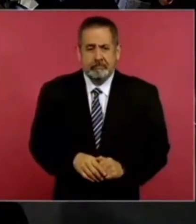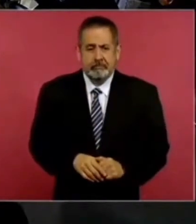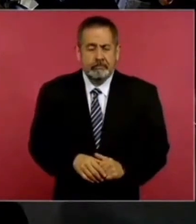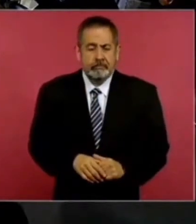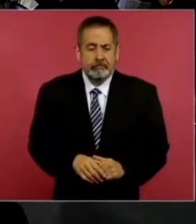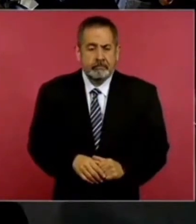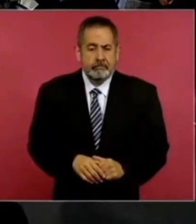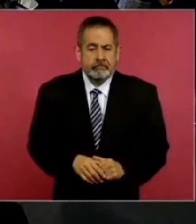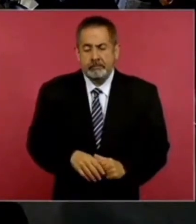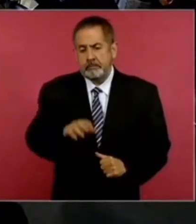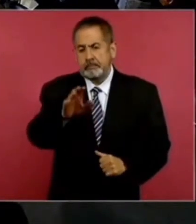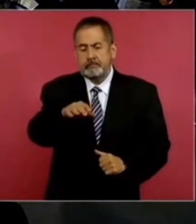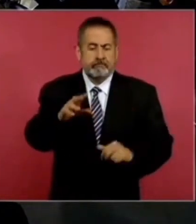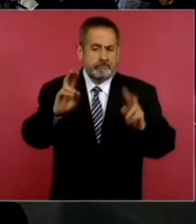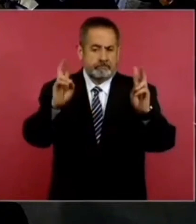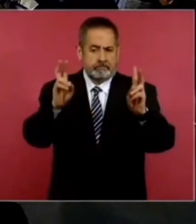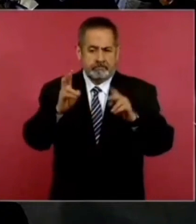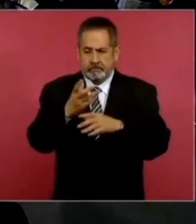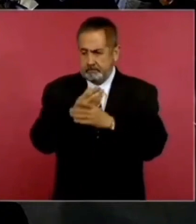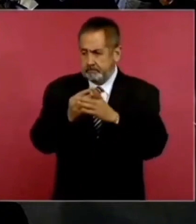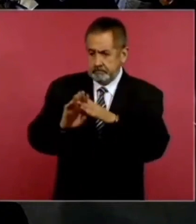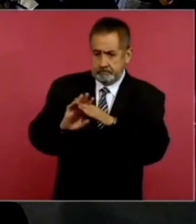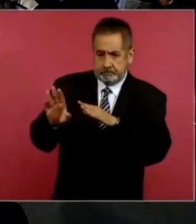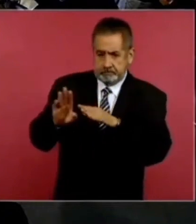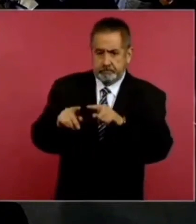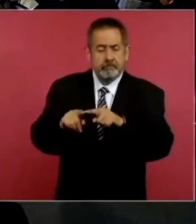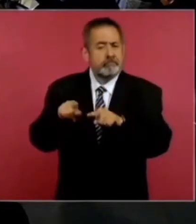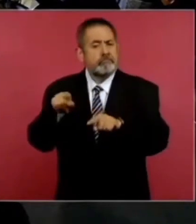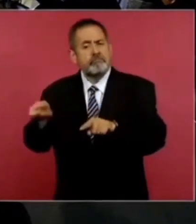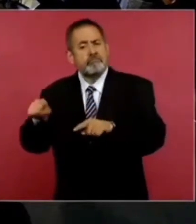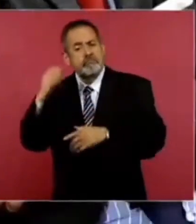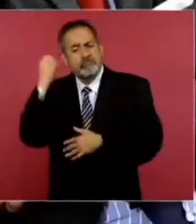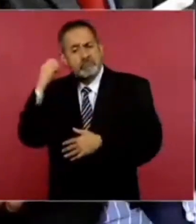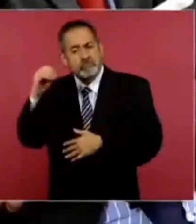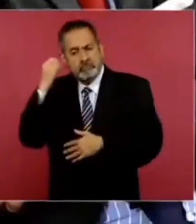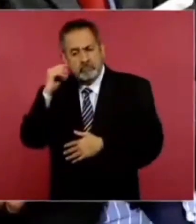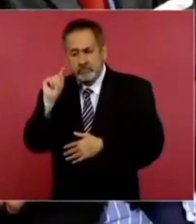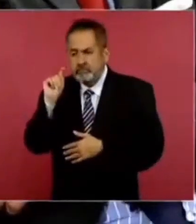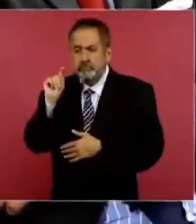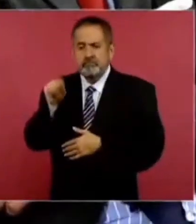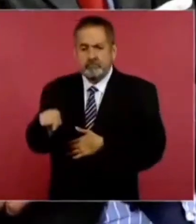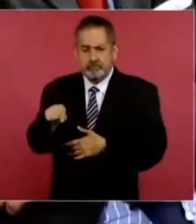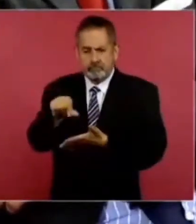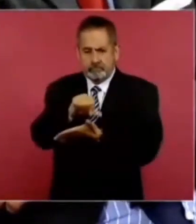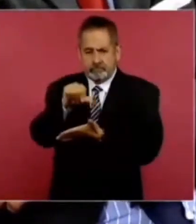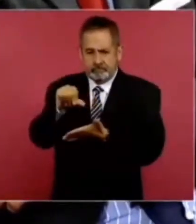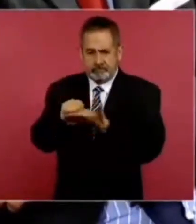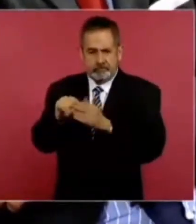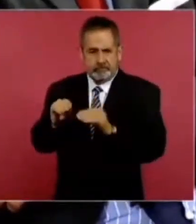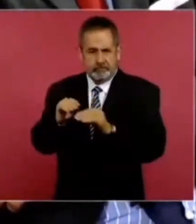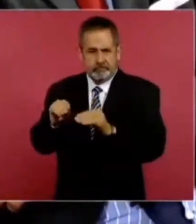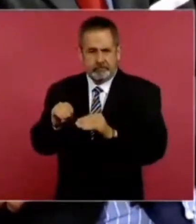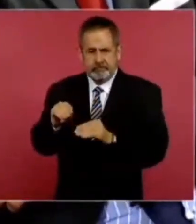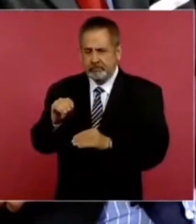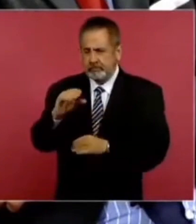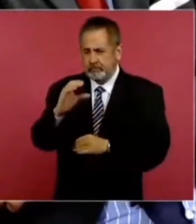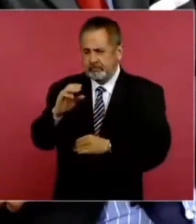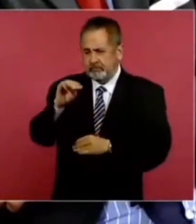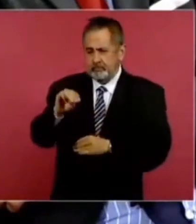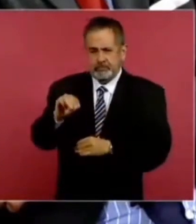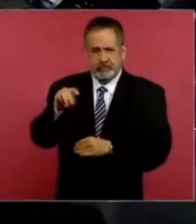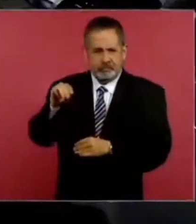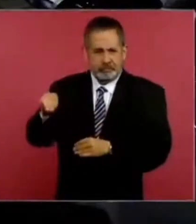Además, también en el tema migratorio, en Oaxaca se puso un centro de movilidad migratoria. Ah, ya está.